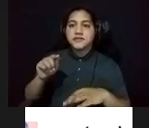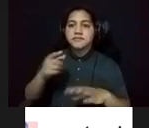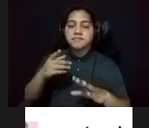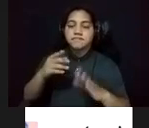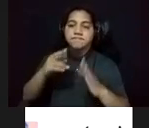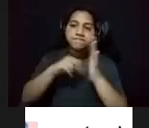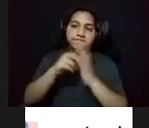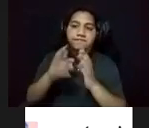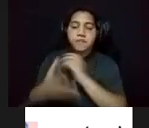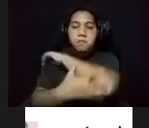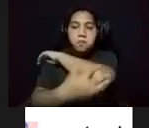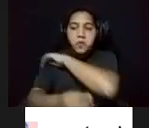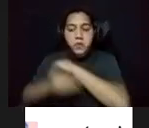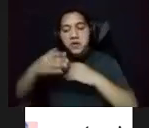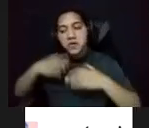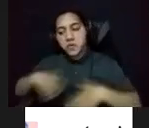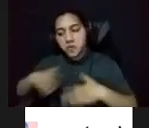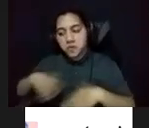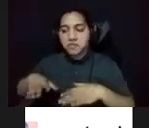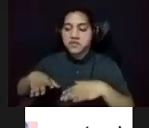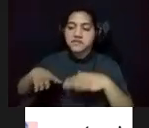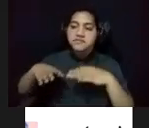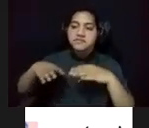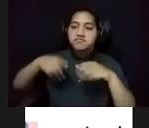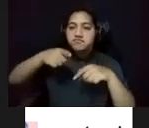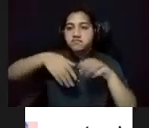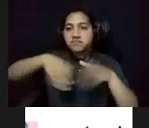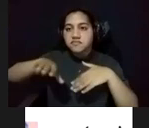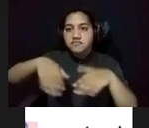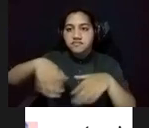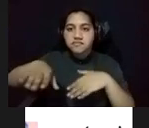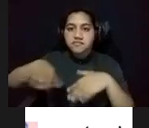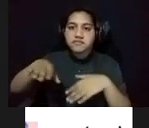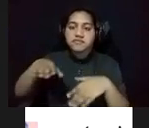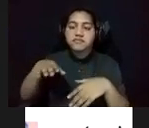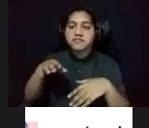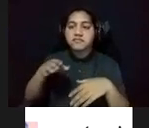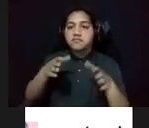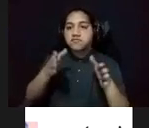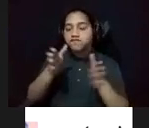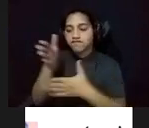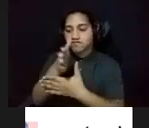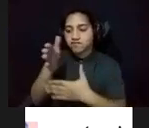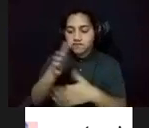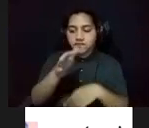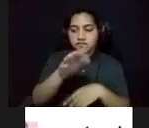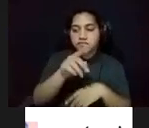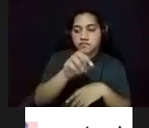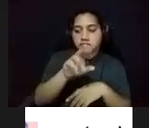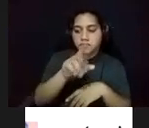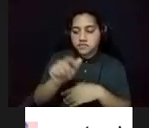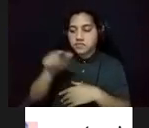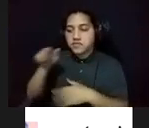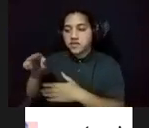muestra de la pobreza y su caminar por la calle que queda entre la barriada de la perla y la muralla del castillo San Cristóbal.